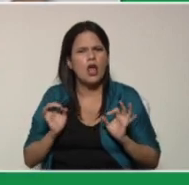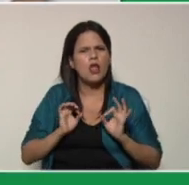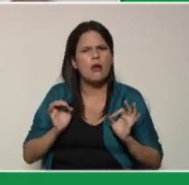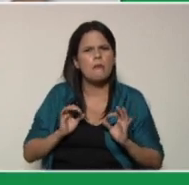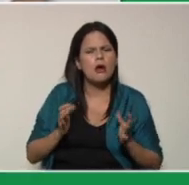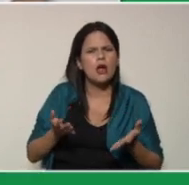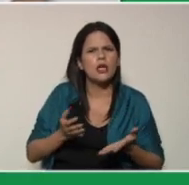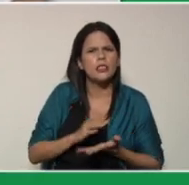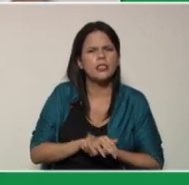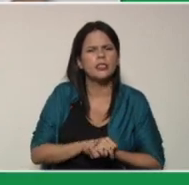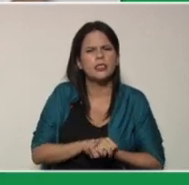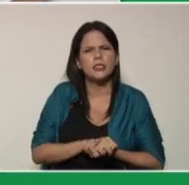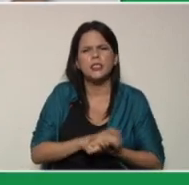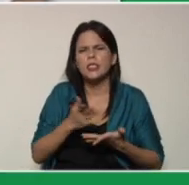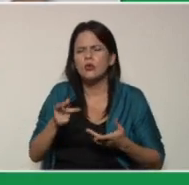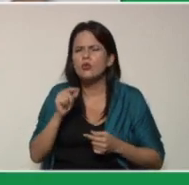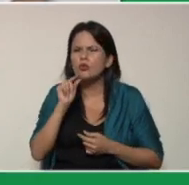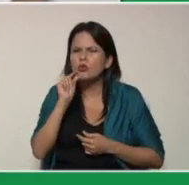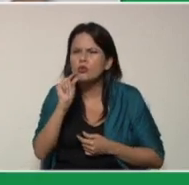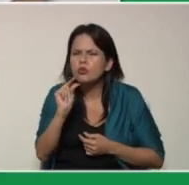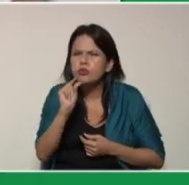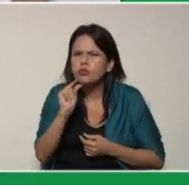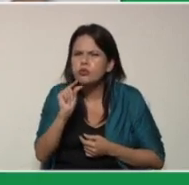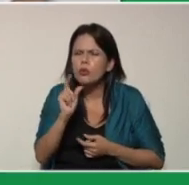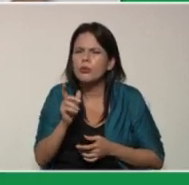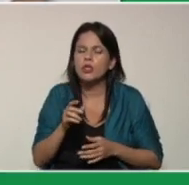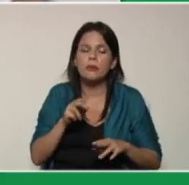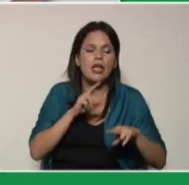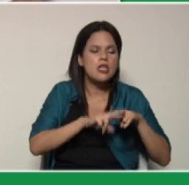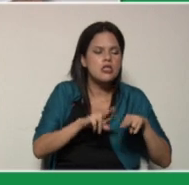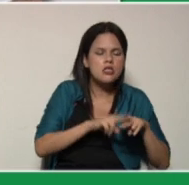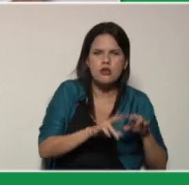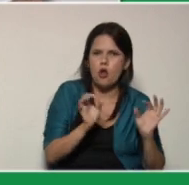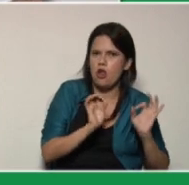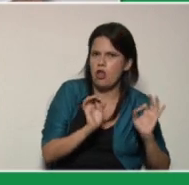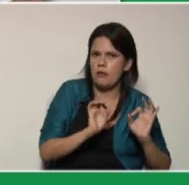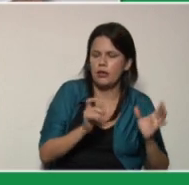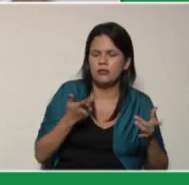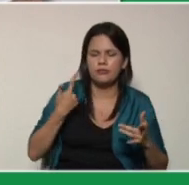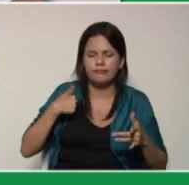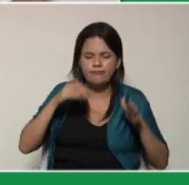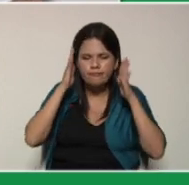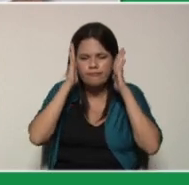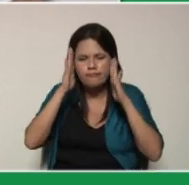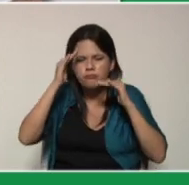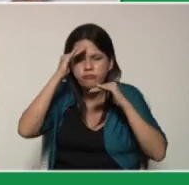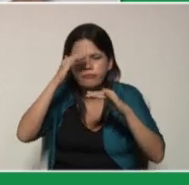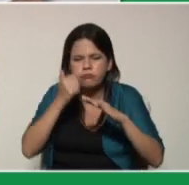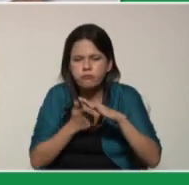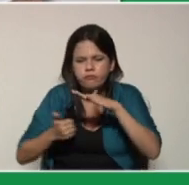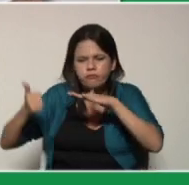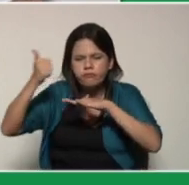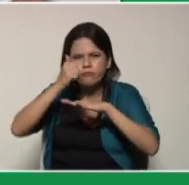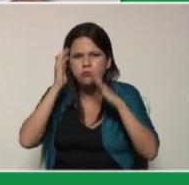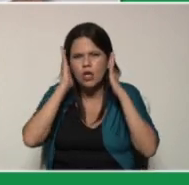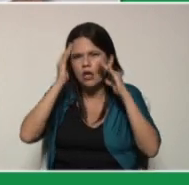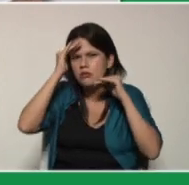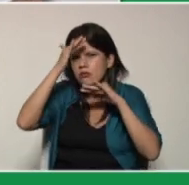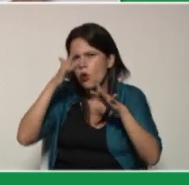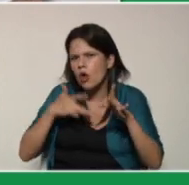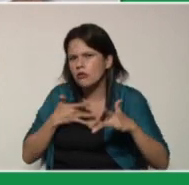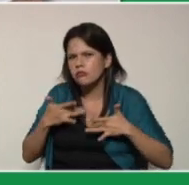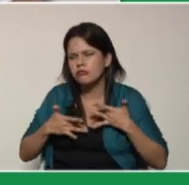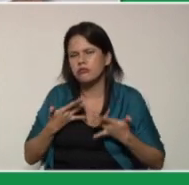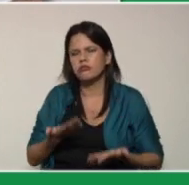es un momento dedicado al niño. Debemos prestarle la mayor de la atención en la actividad